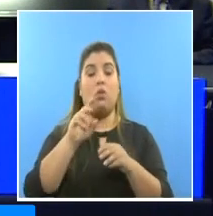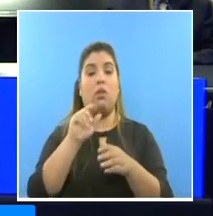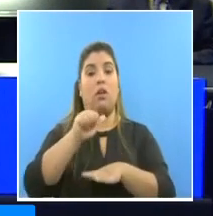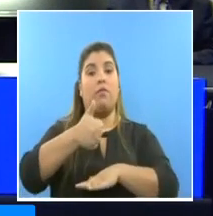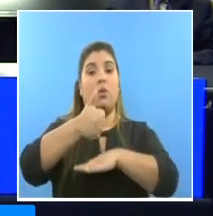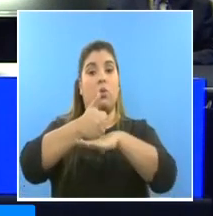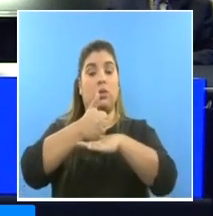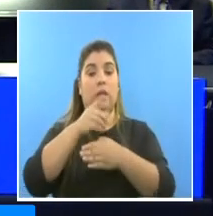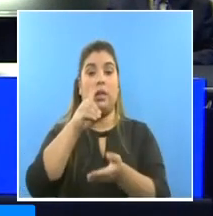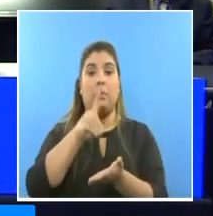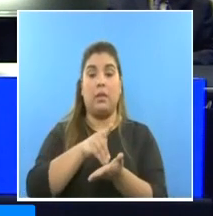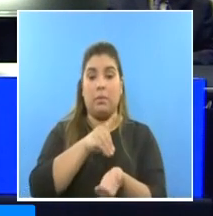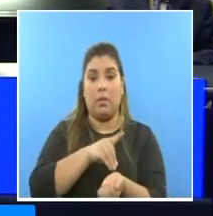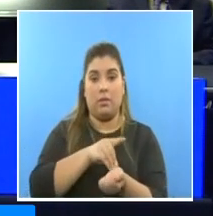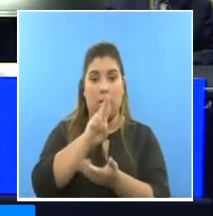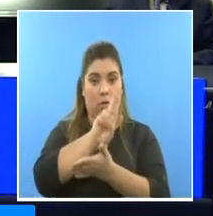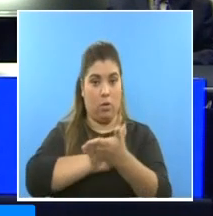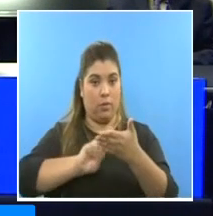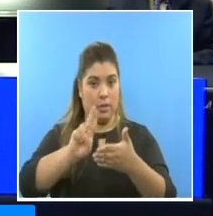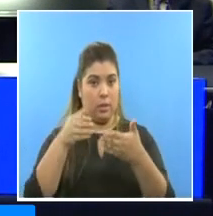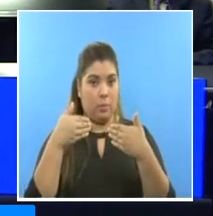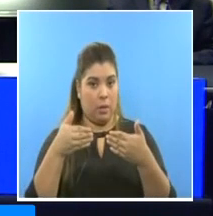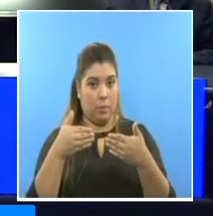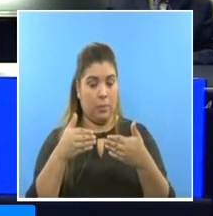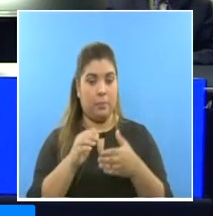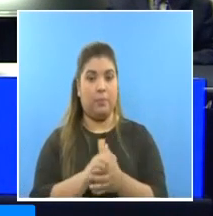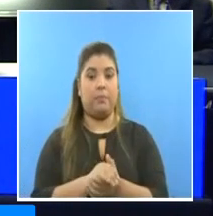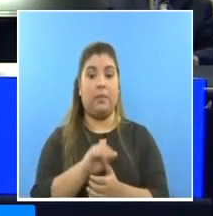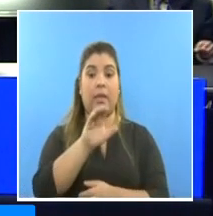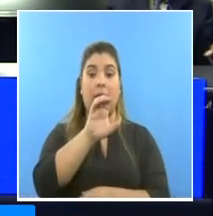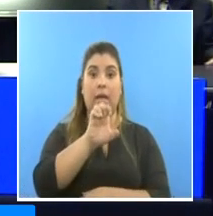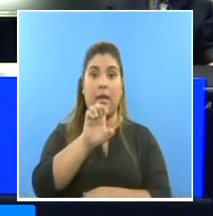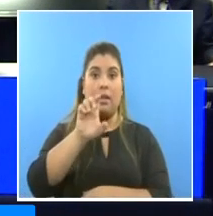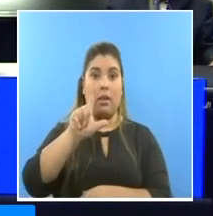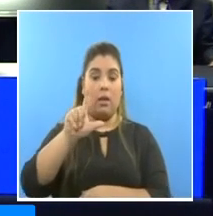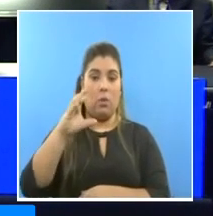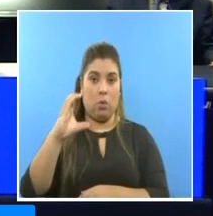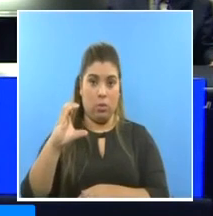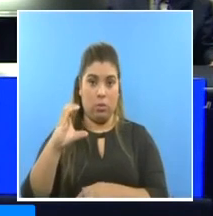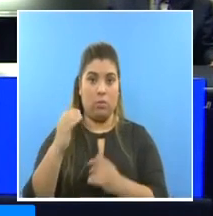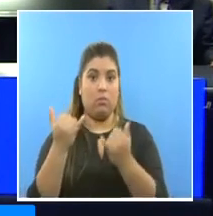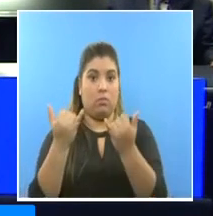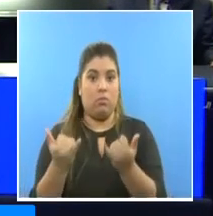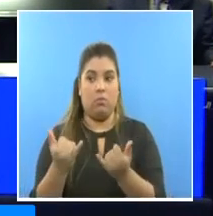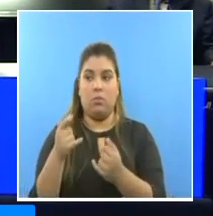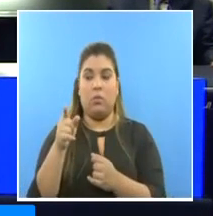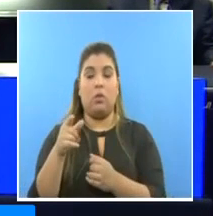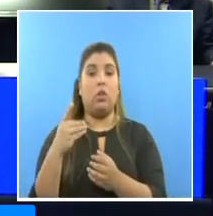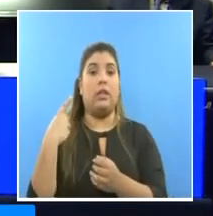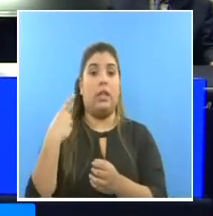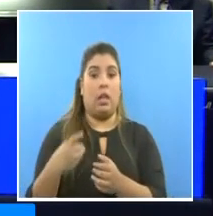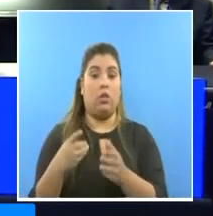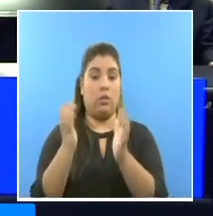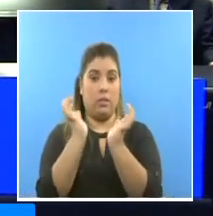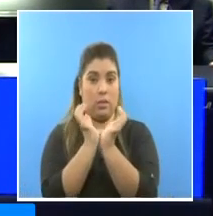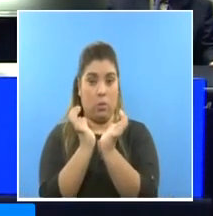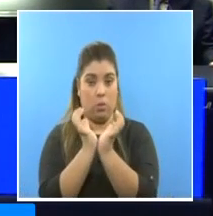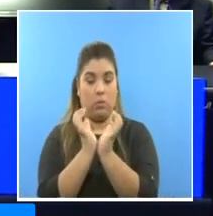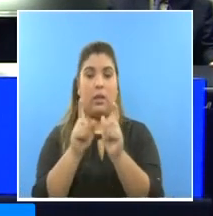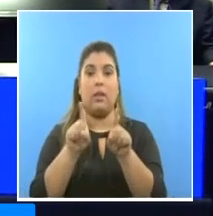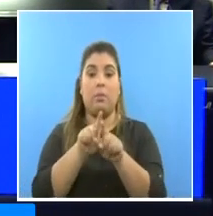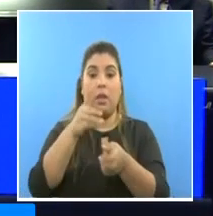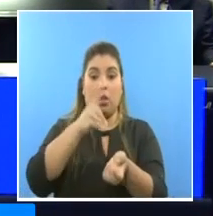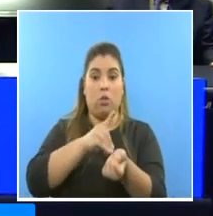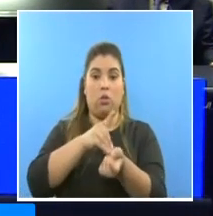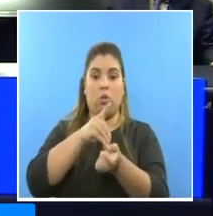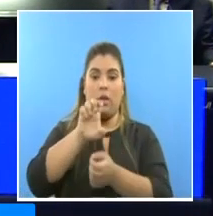medicina de la universidad de panamá enrique laudo cortez actual director de la caja de seguro social y la